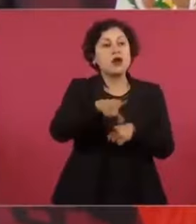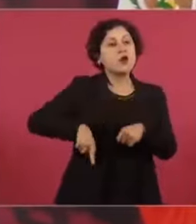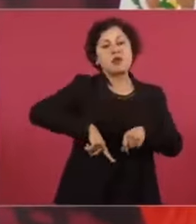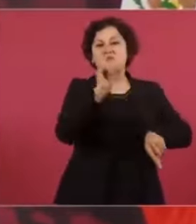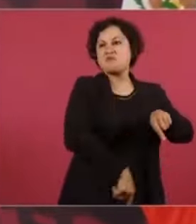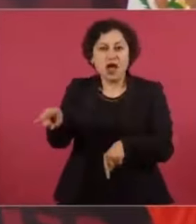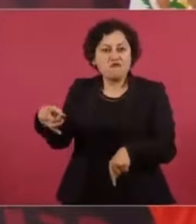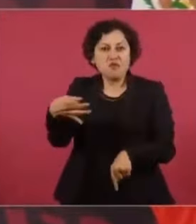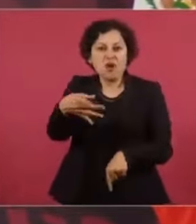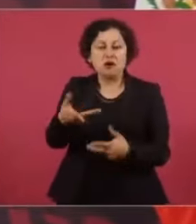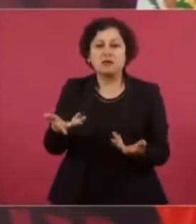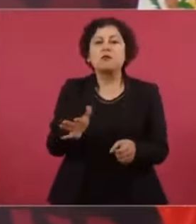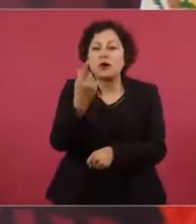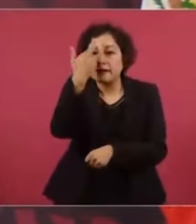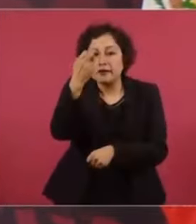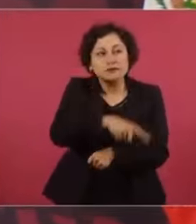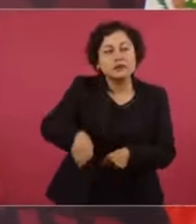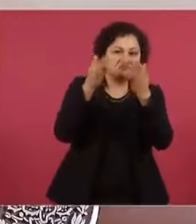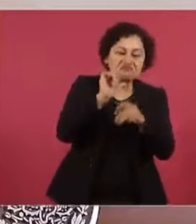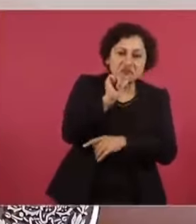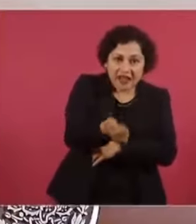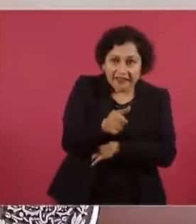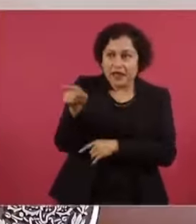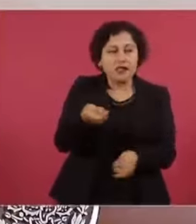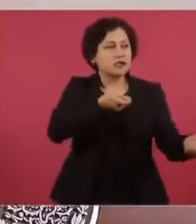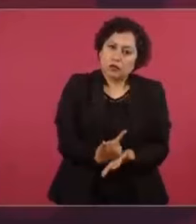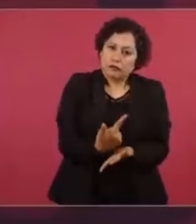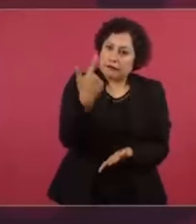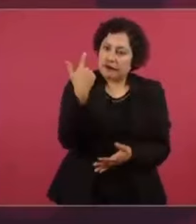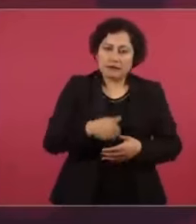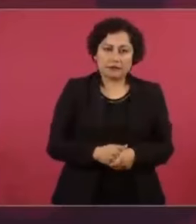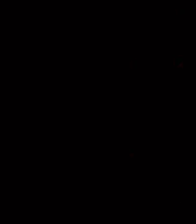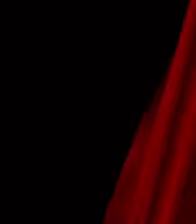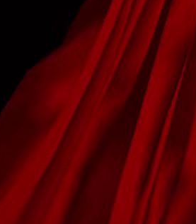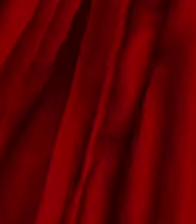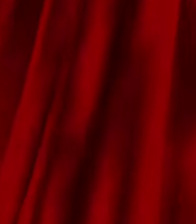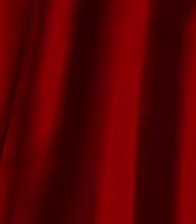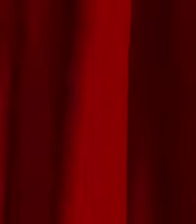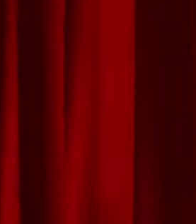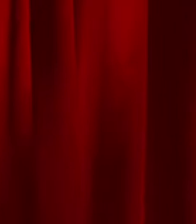la gente no está informada y es susceptible de manipulación. Es gravísimo. Es tóxico.